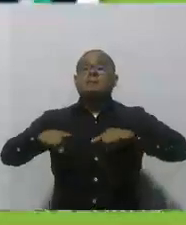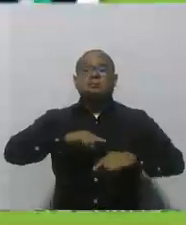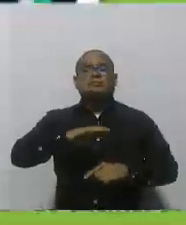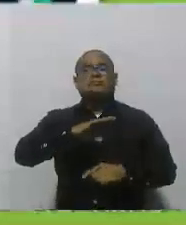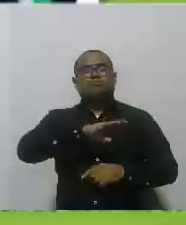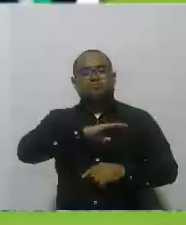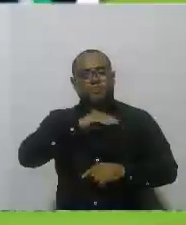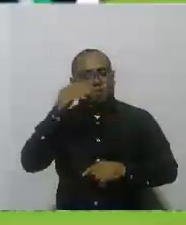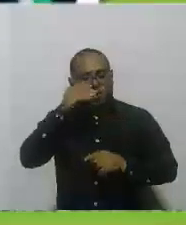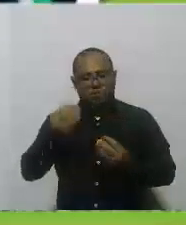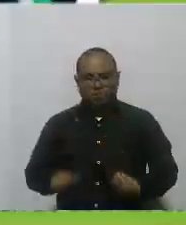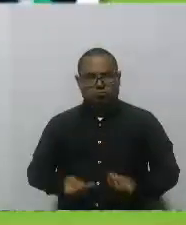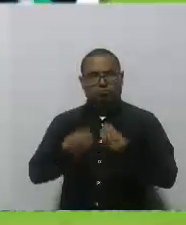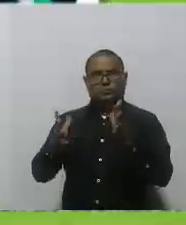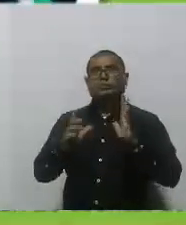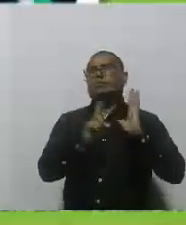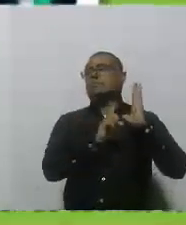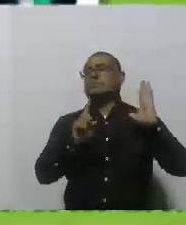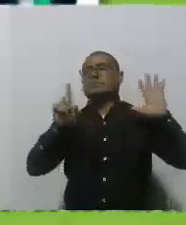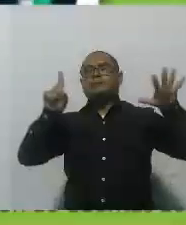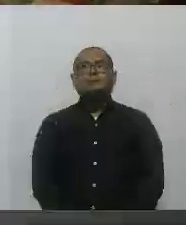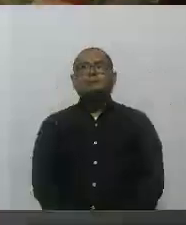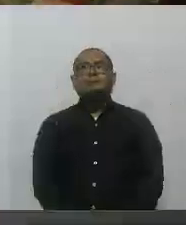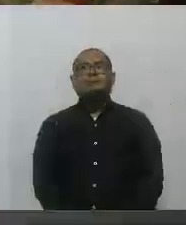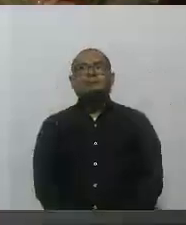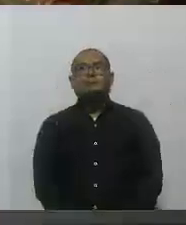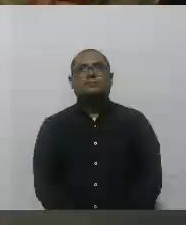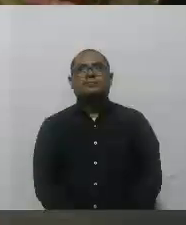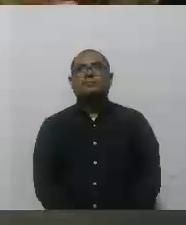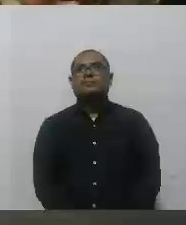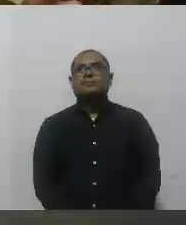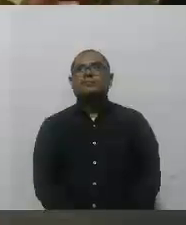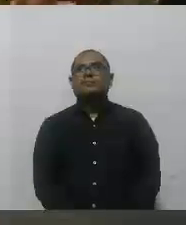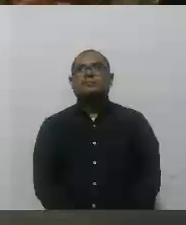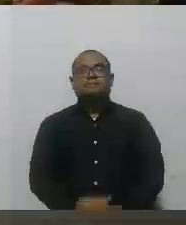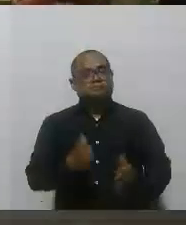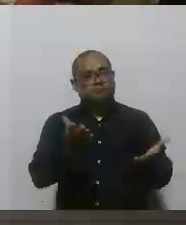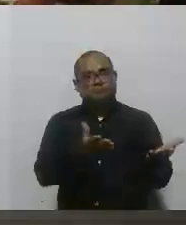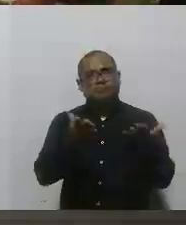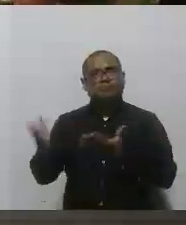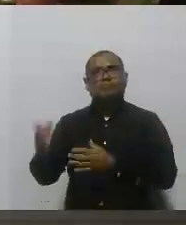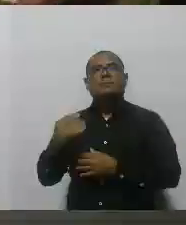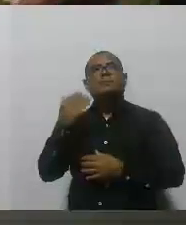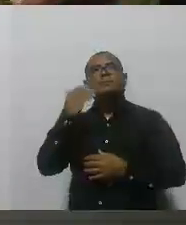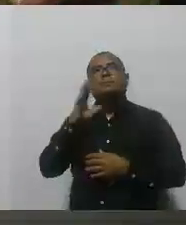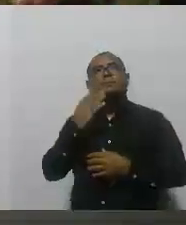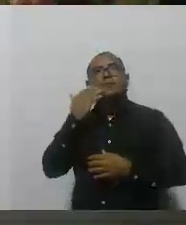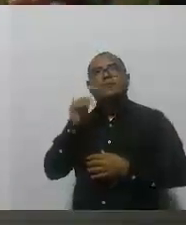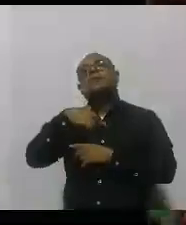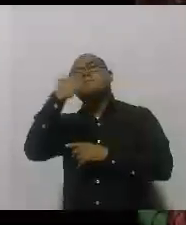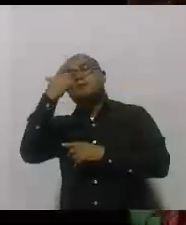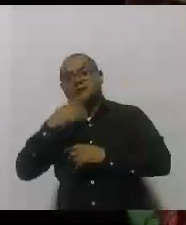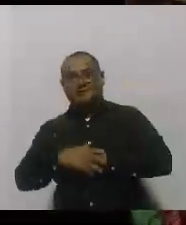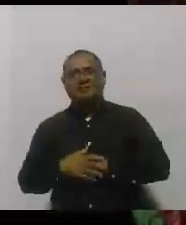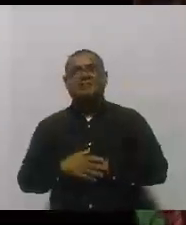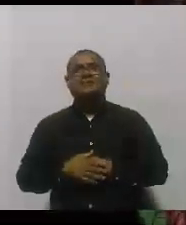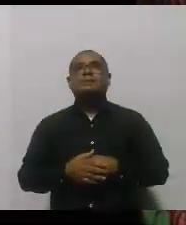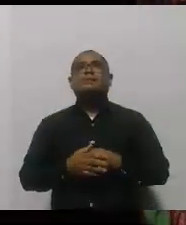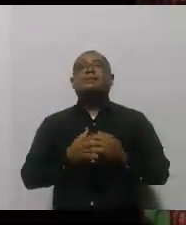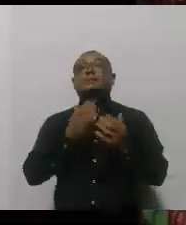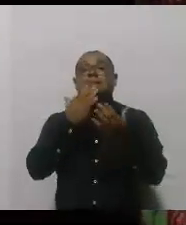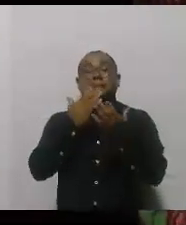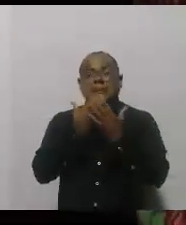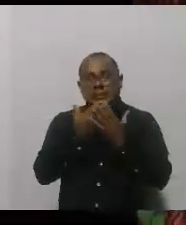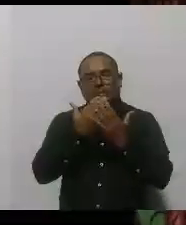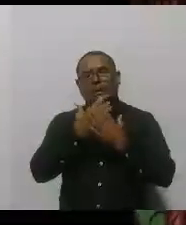presenta a esta ciudad en este primer semestre del año 2023. Ah, y le paso el micrófono a mi compañera Cielo Blanco. Un saludo muy